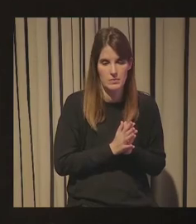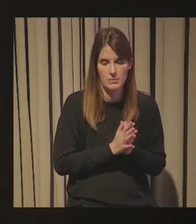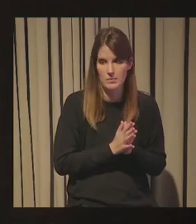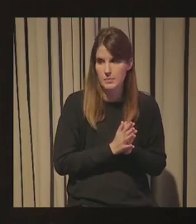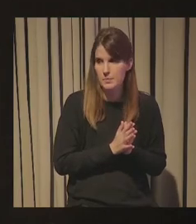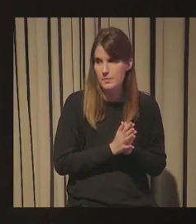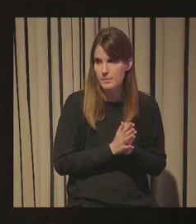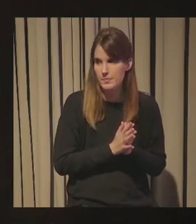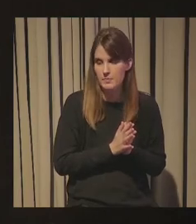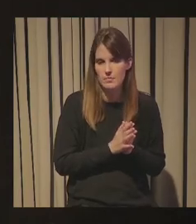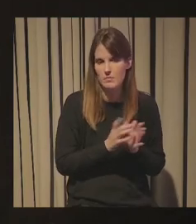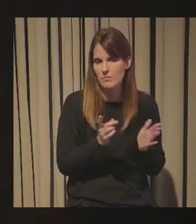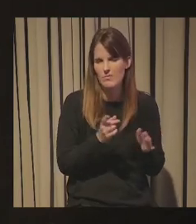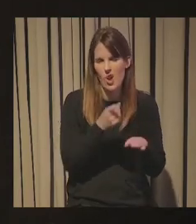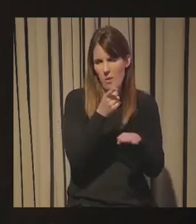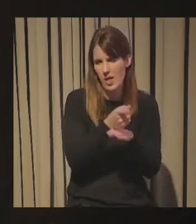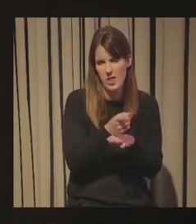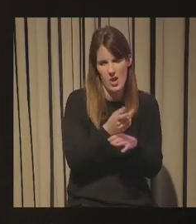tampoco os sintáis obligados